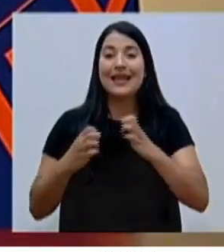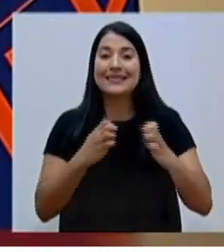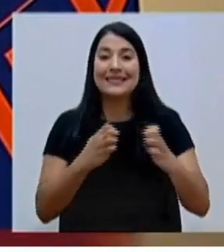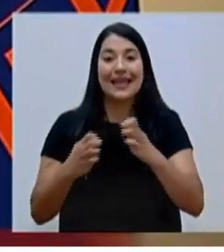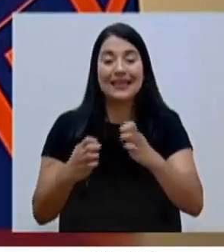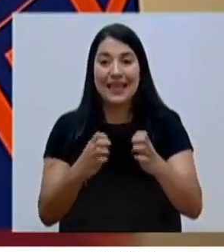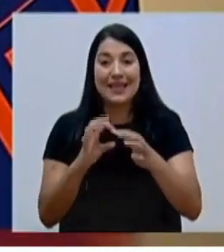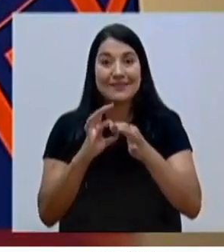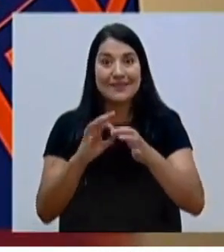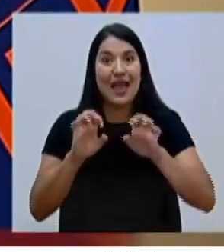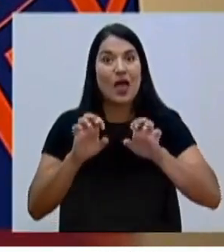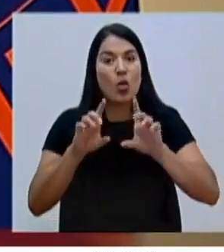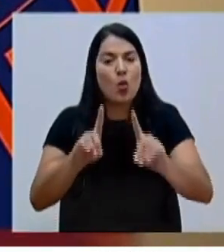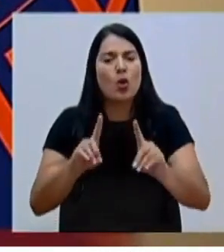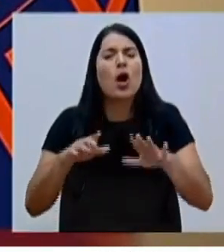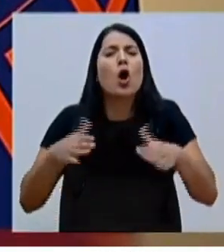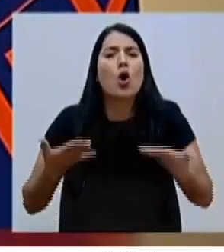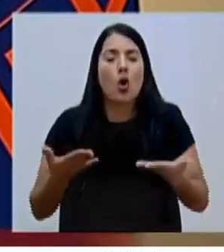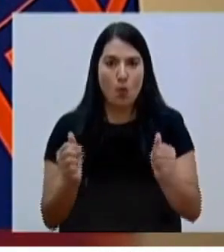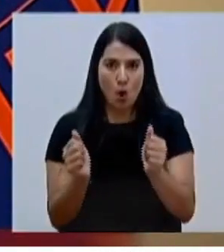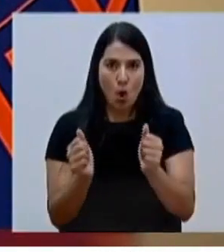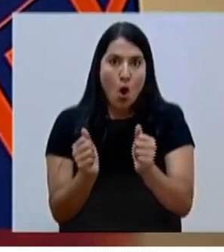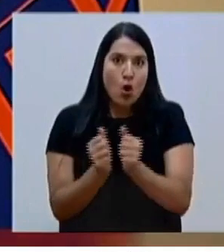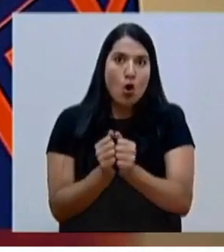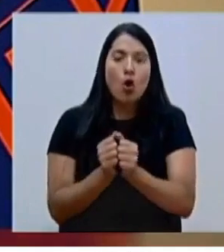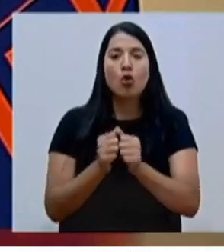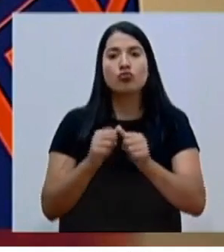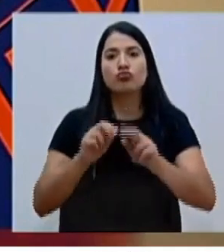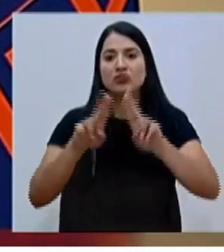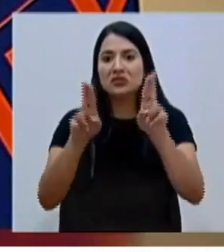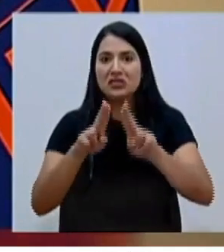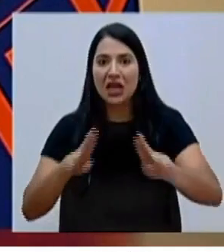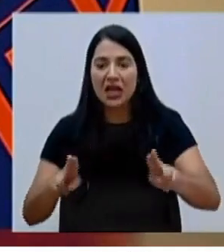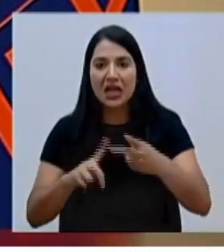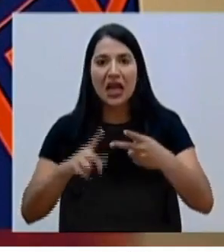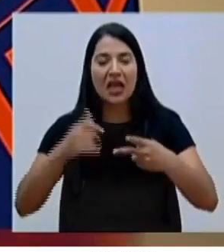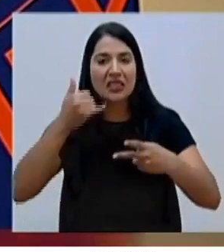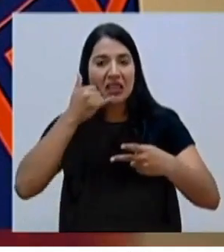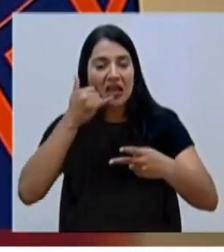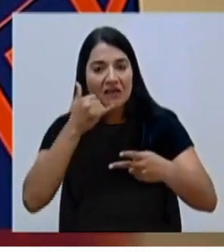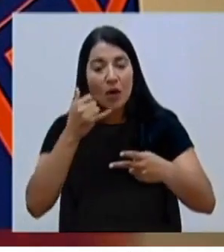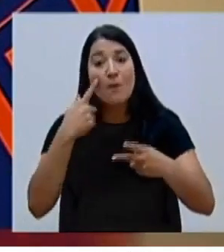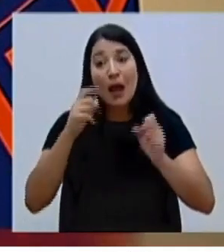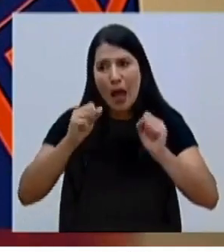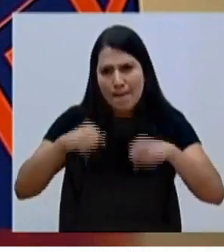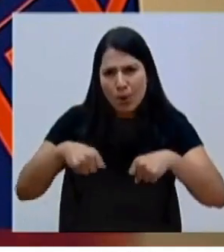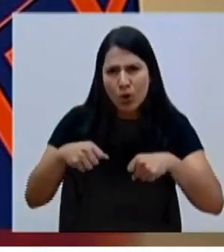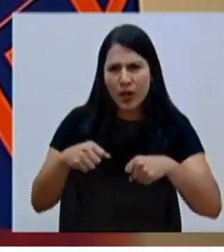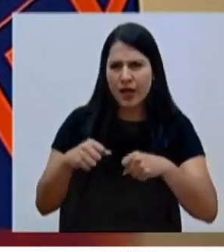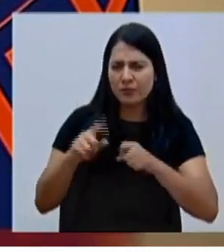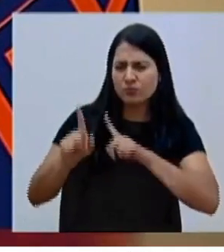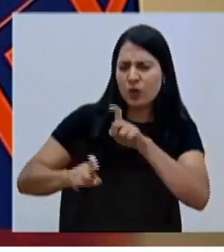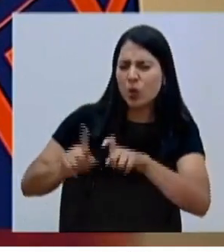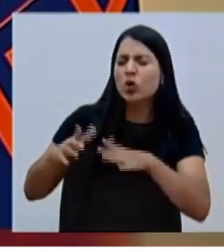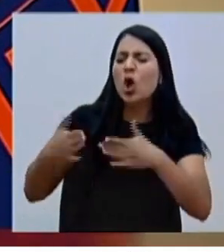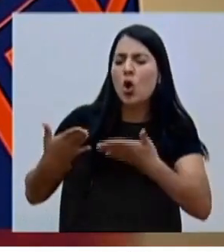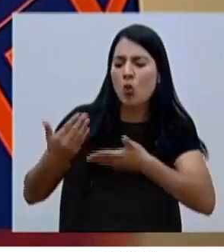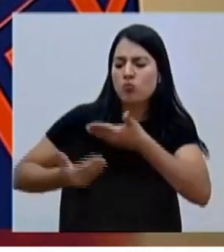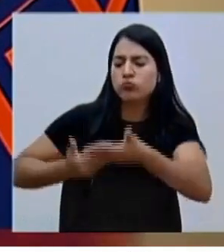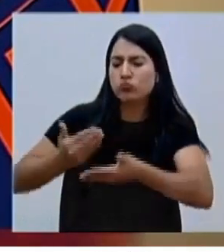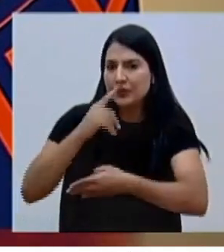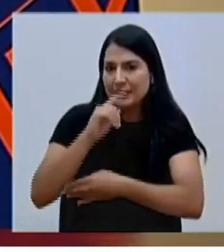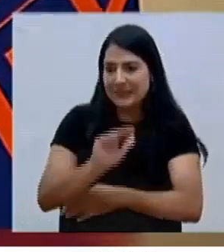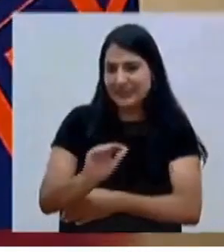está en los Censinay Mediante medios digitales, telefónicos Para darle el seguimiento a los niños Incluyendo el